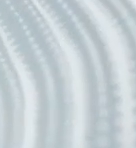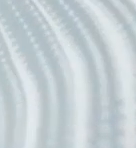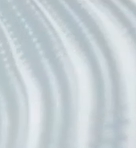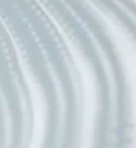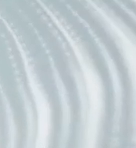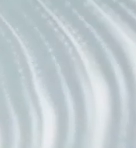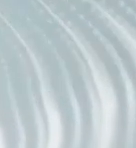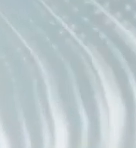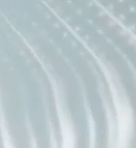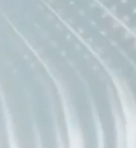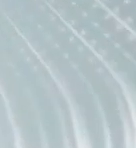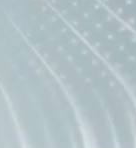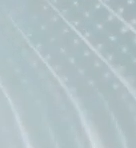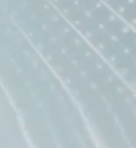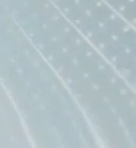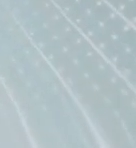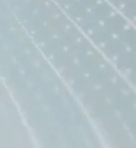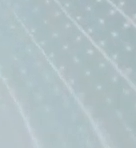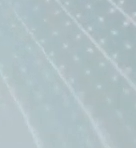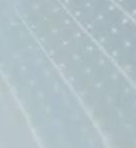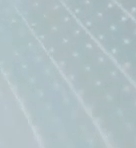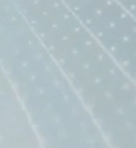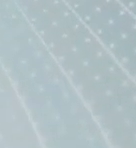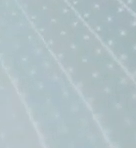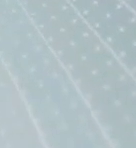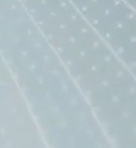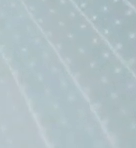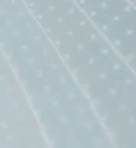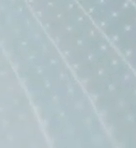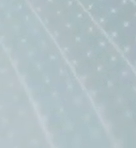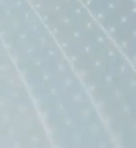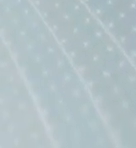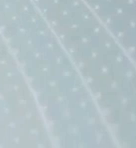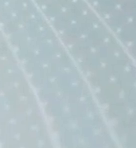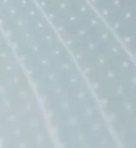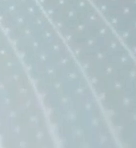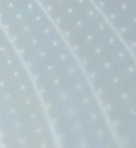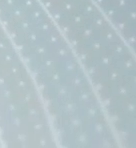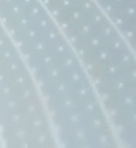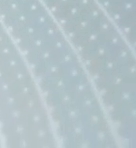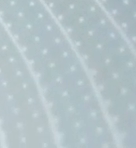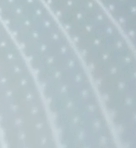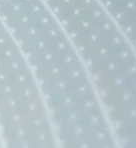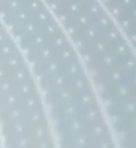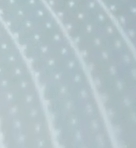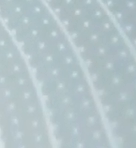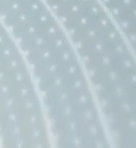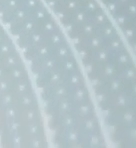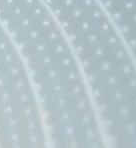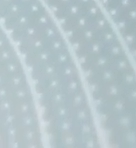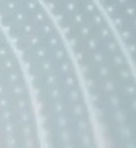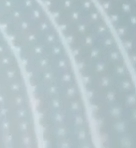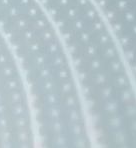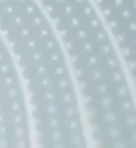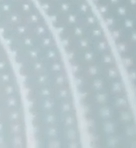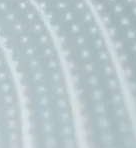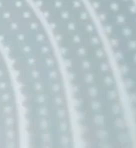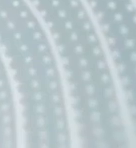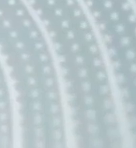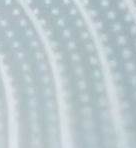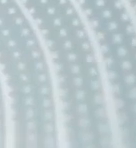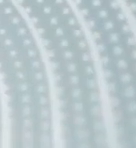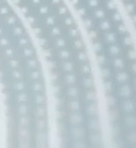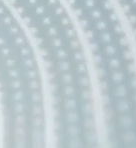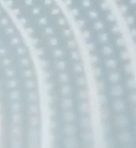somos Argentina, somos Bolivia, somos Brasil, somos